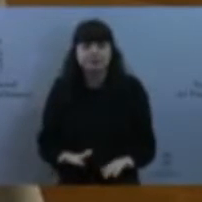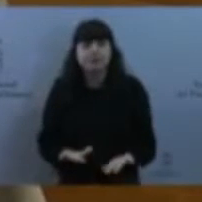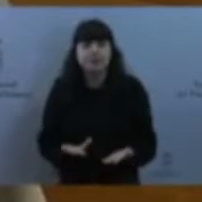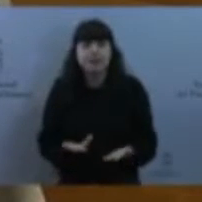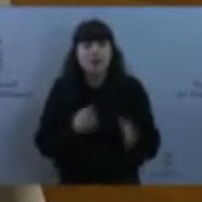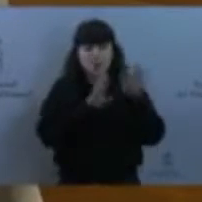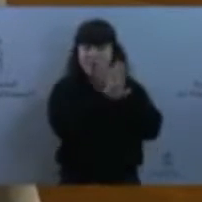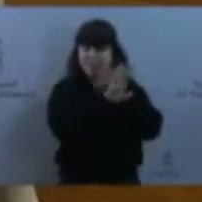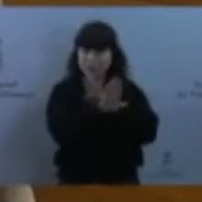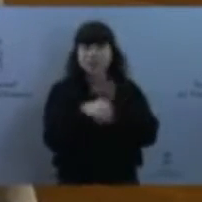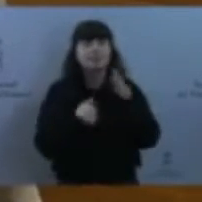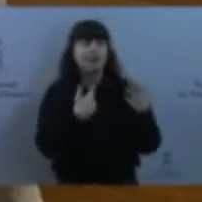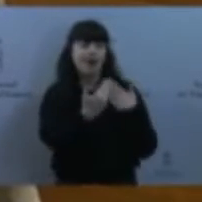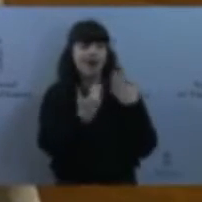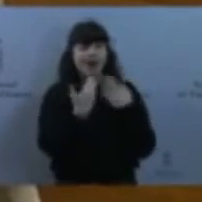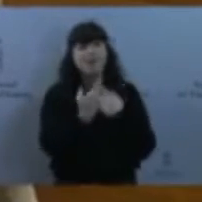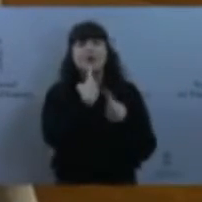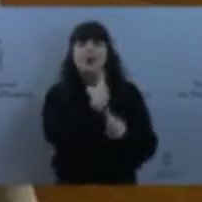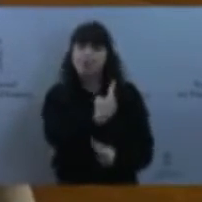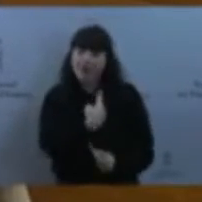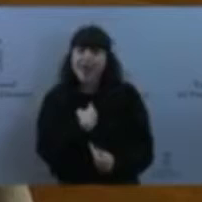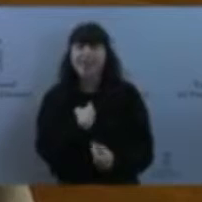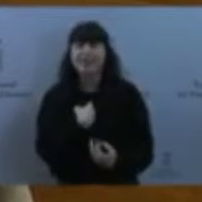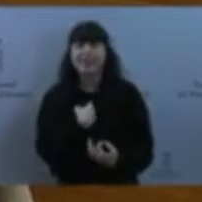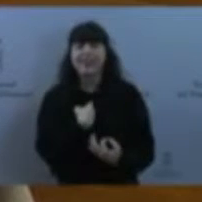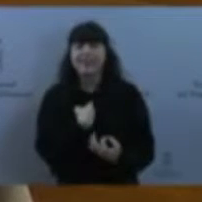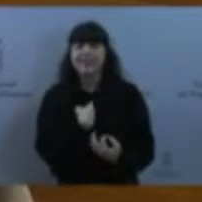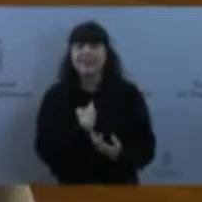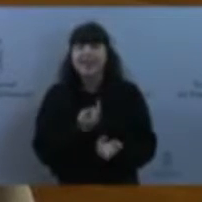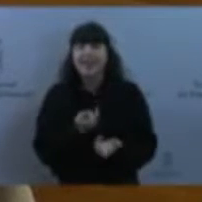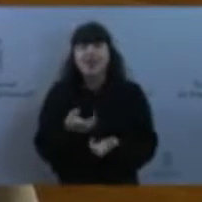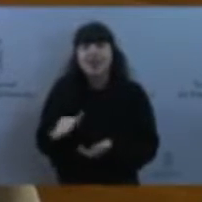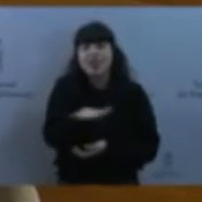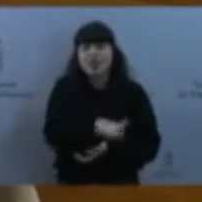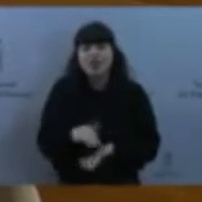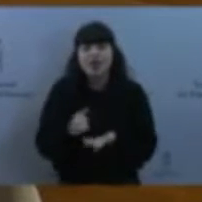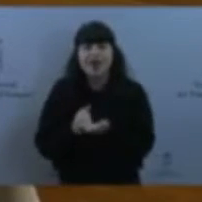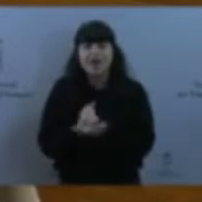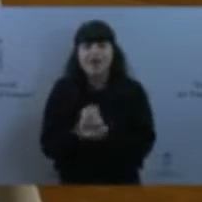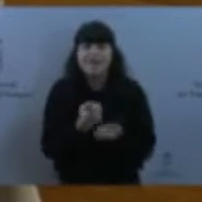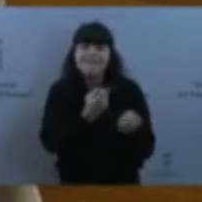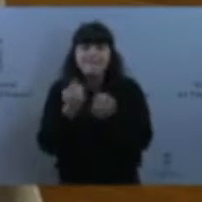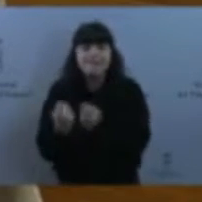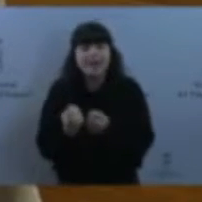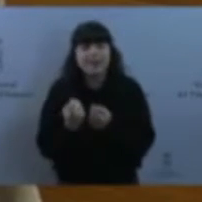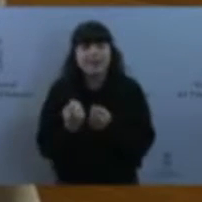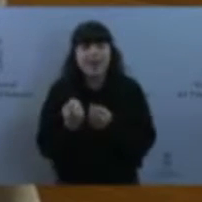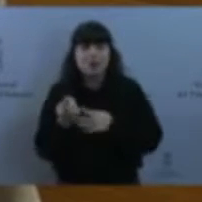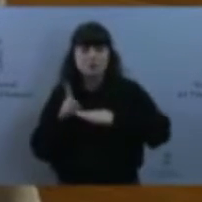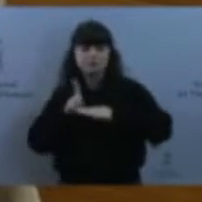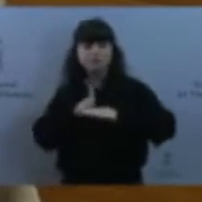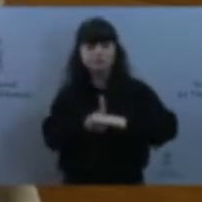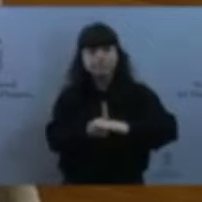imprescindible y que falta en las zonas rurales. Y es, por ejemplo, una ventanilla única que permita encauzar adecuadamente una iniciativa